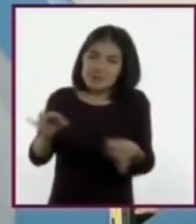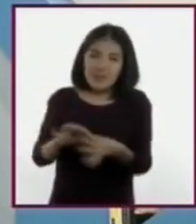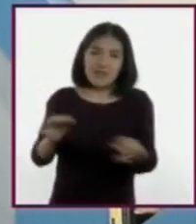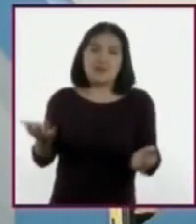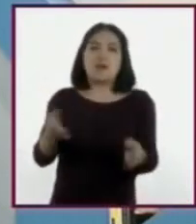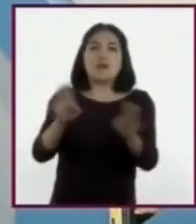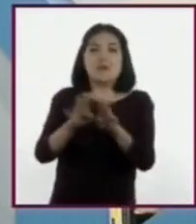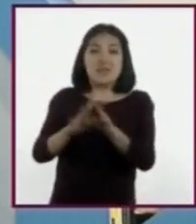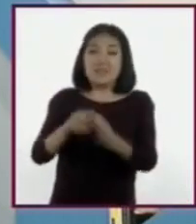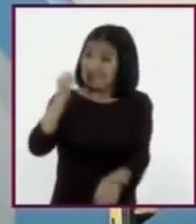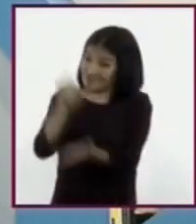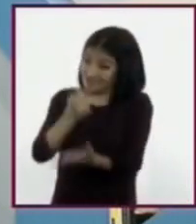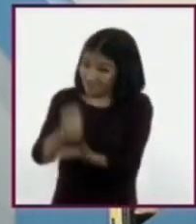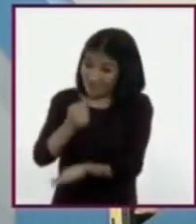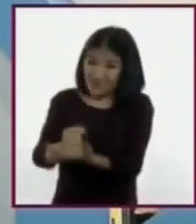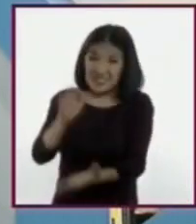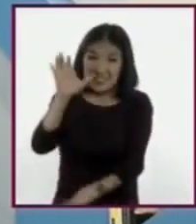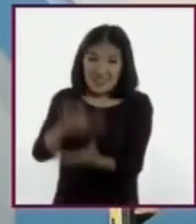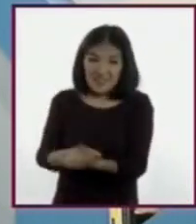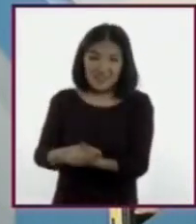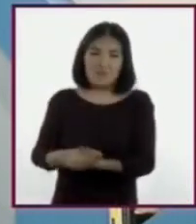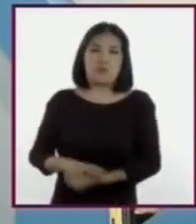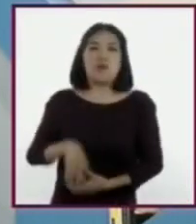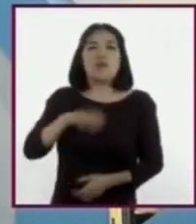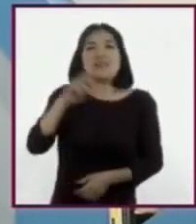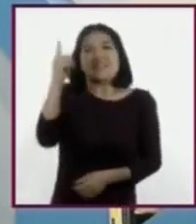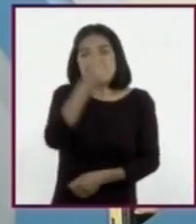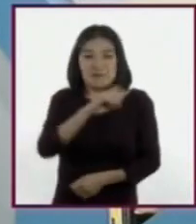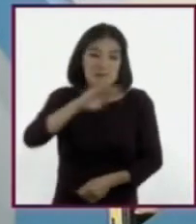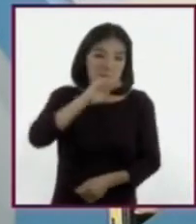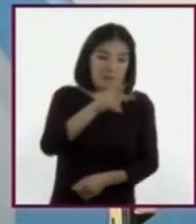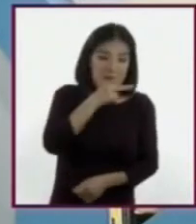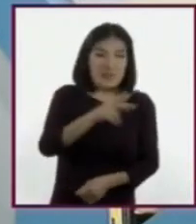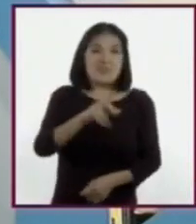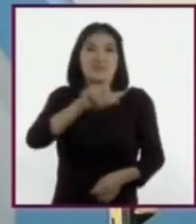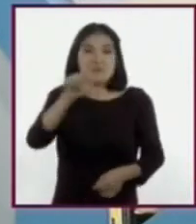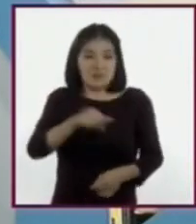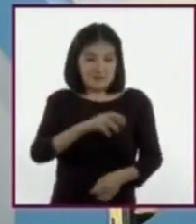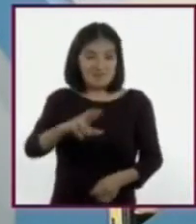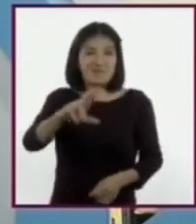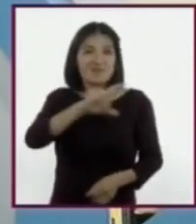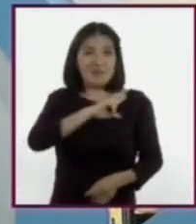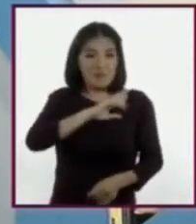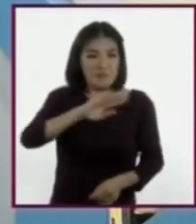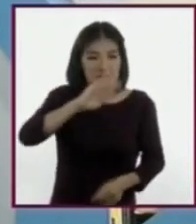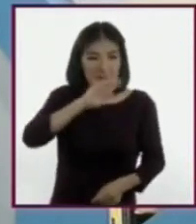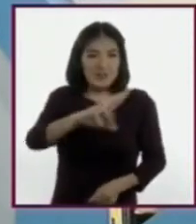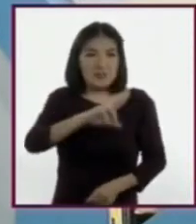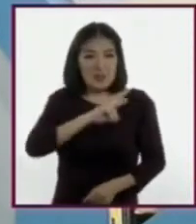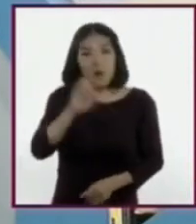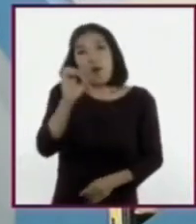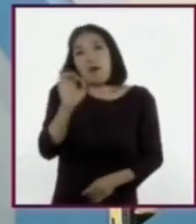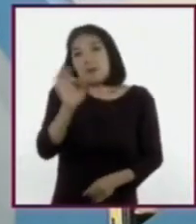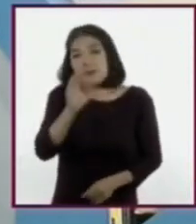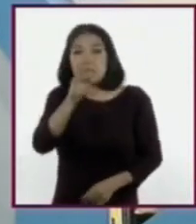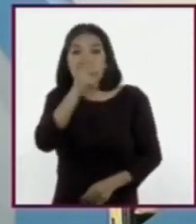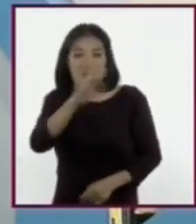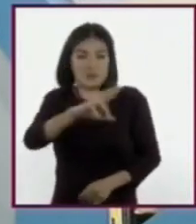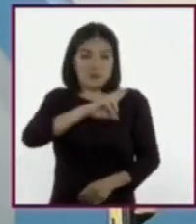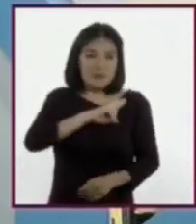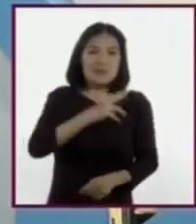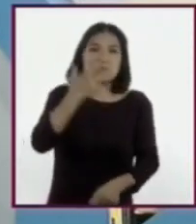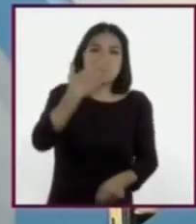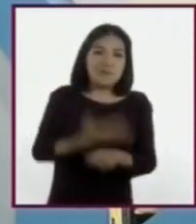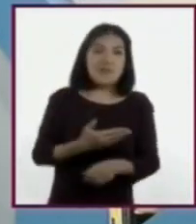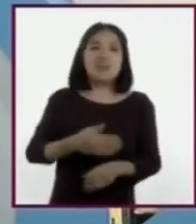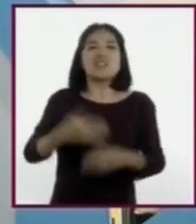dificultad que representa ser madres o padres solteros, de la posibilidad de no seguir estudiando y hasta de la renuncia